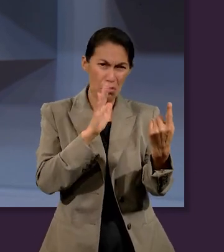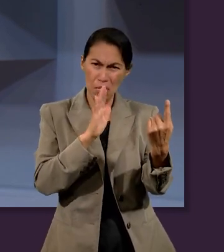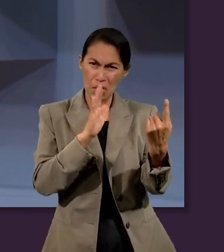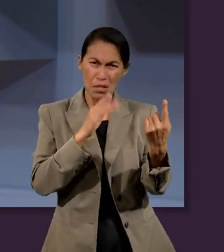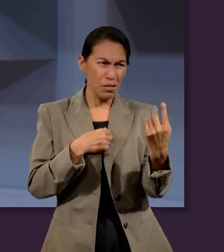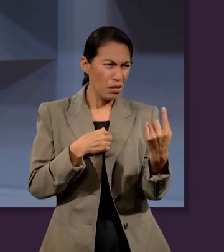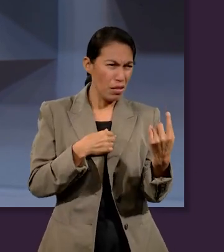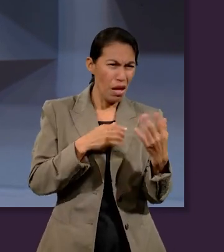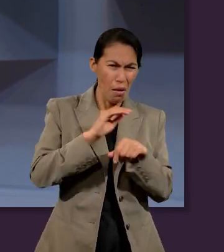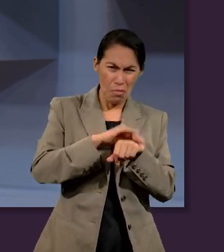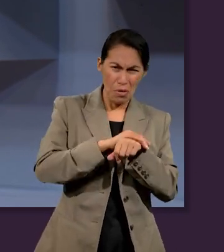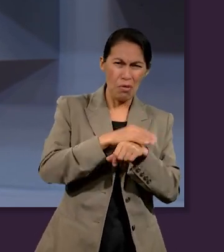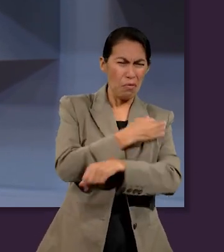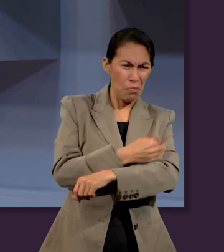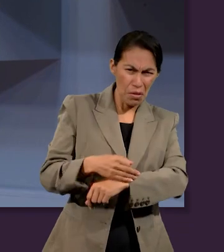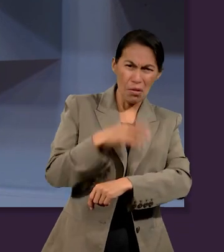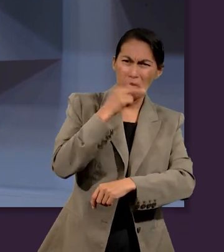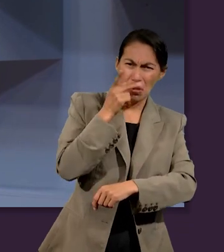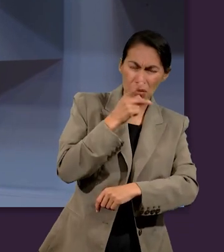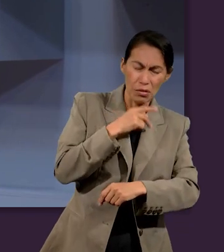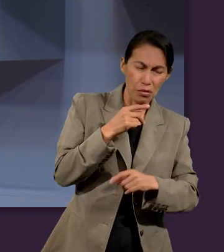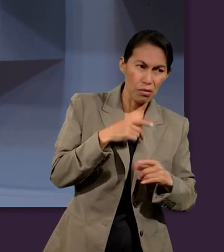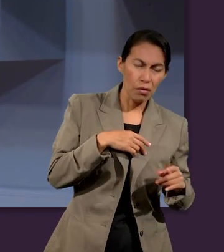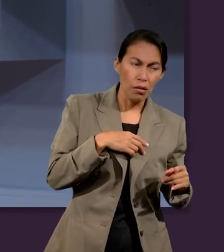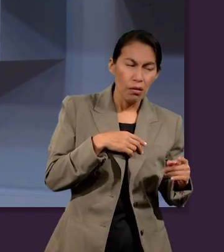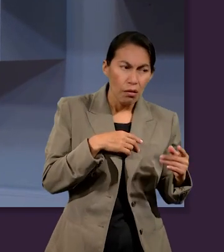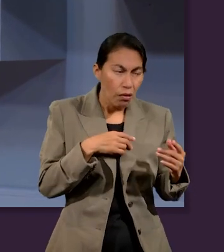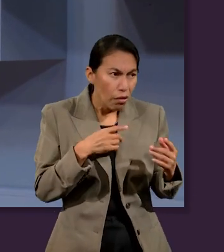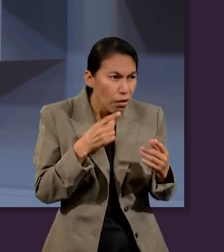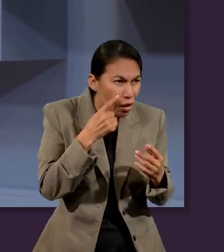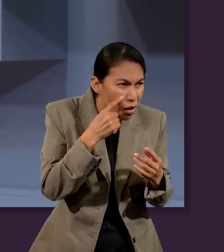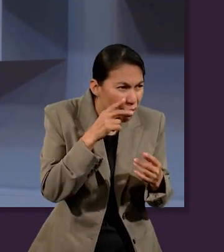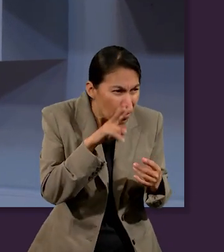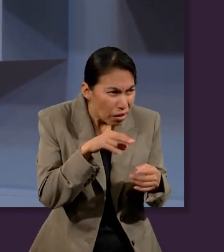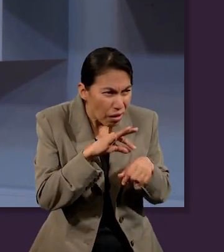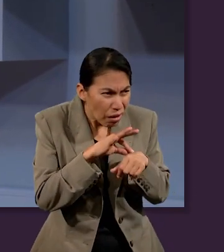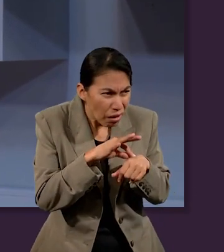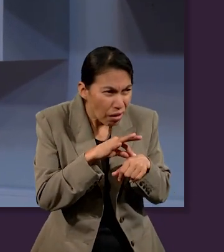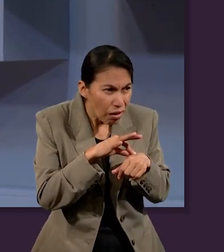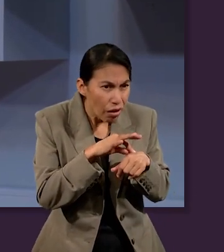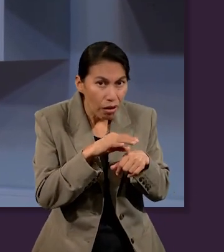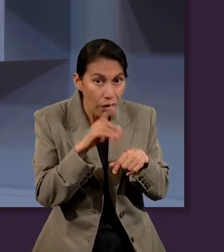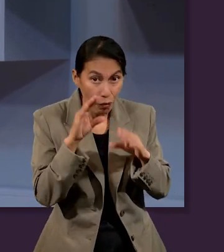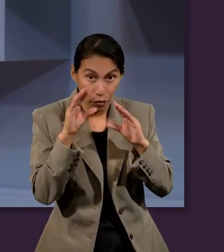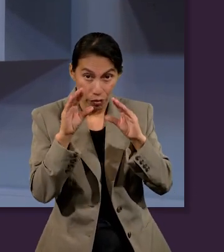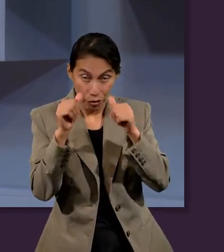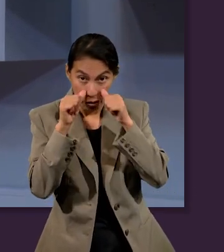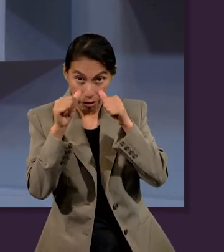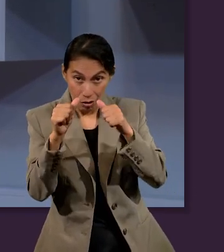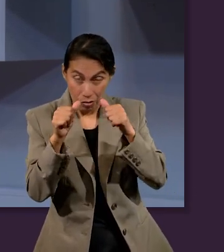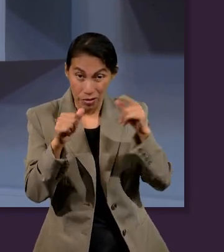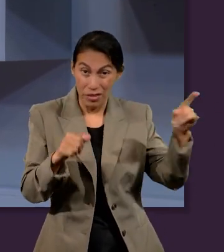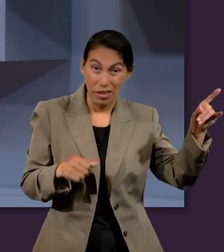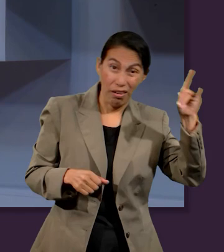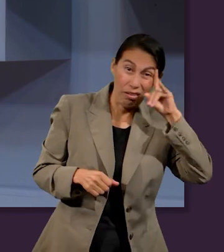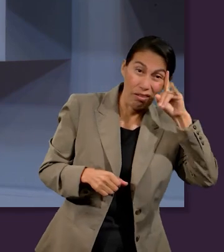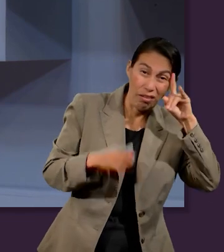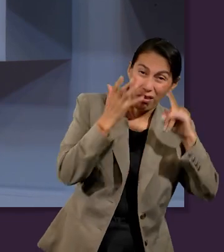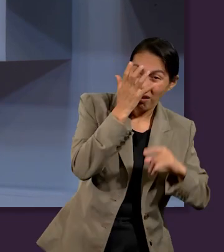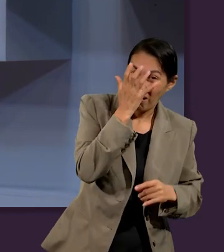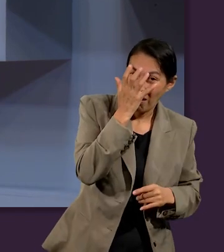parecido, ¡guau! Yo creo que cualquiera podría de pronto hacer tambalear. Pero como bien afirmas, necesitamos estar